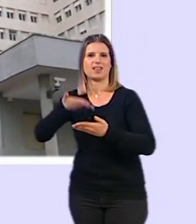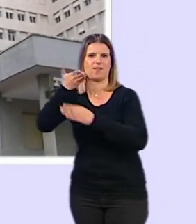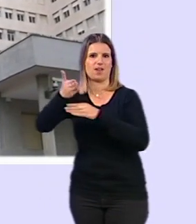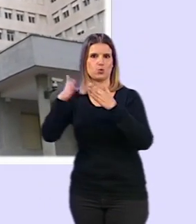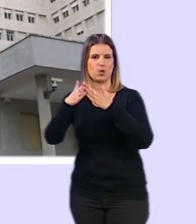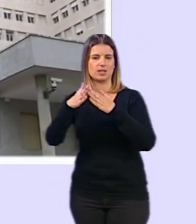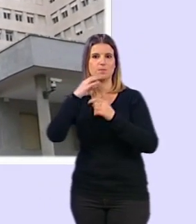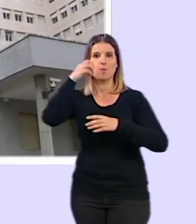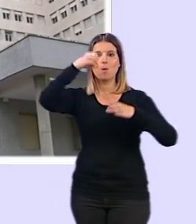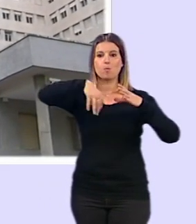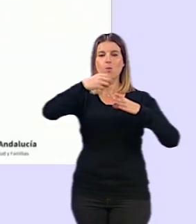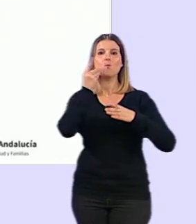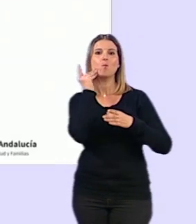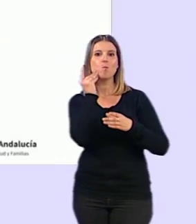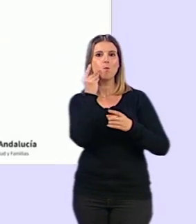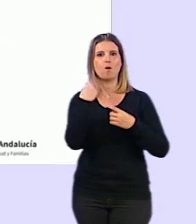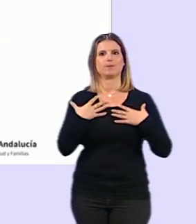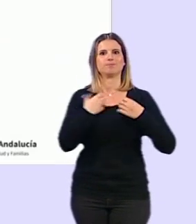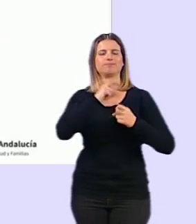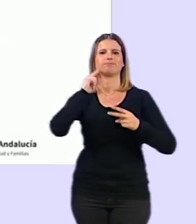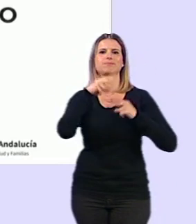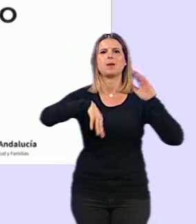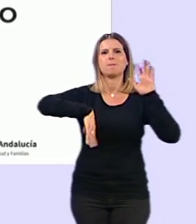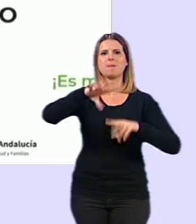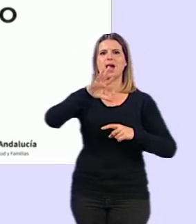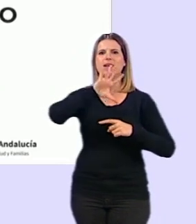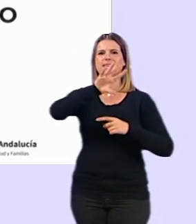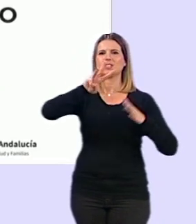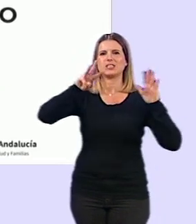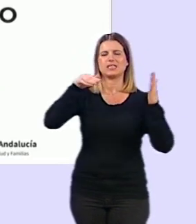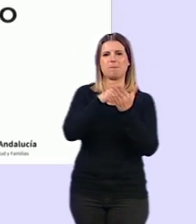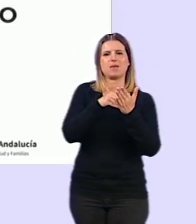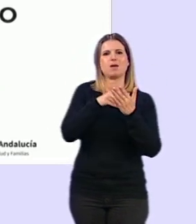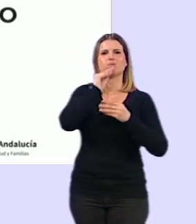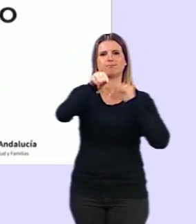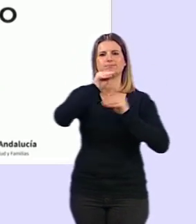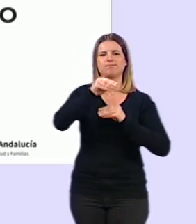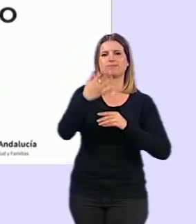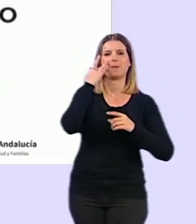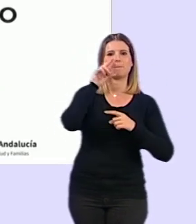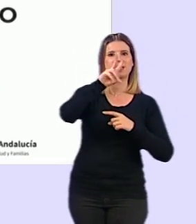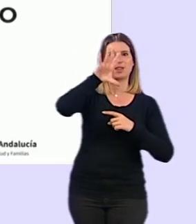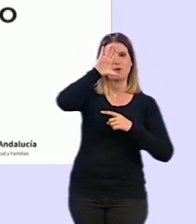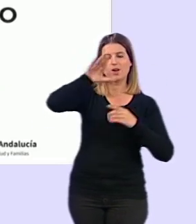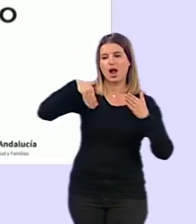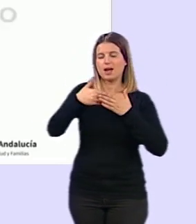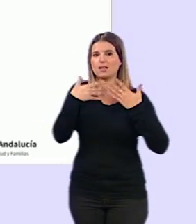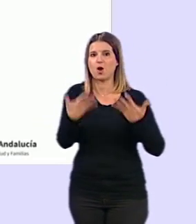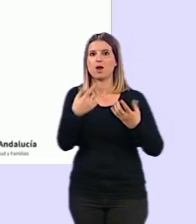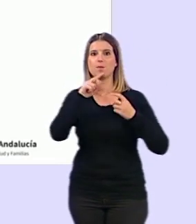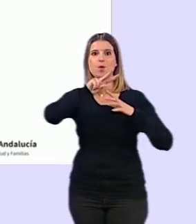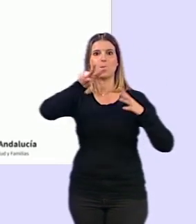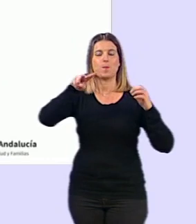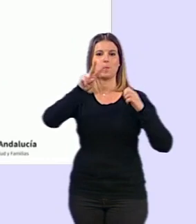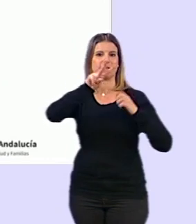La aplicación móvil de Salud Responde ha superado las 583.000 consultas desde el pasado 25 de febrero hasta la actualidad, siendo el 27